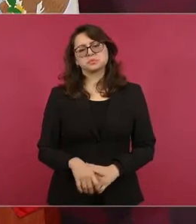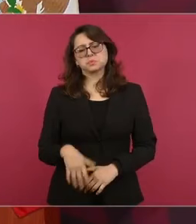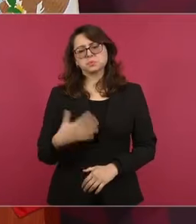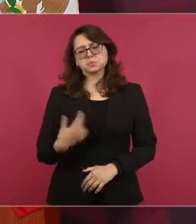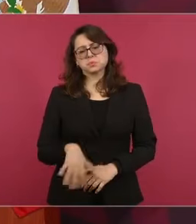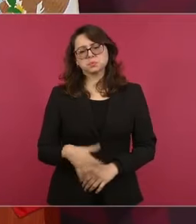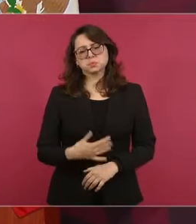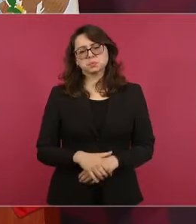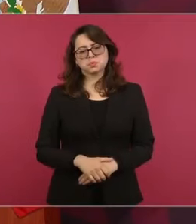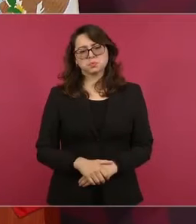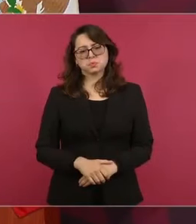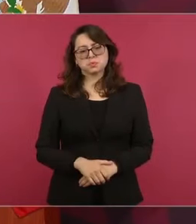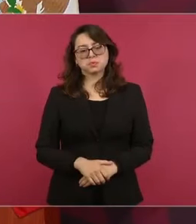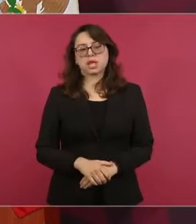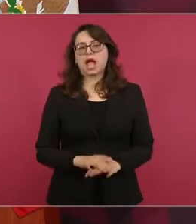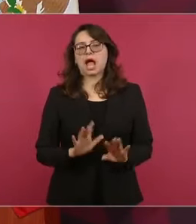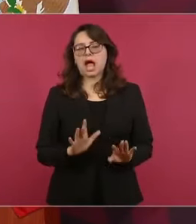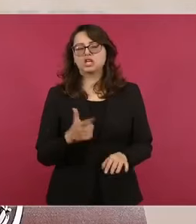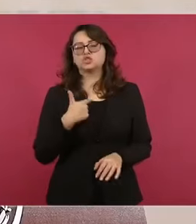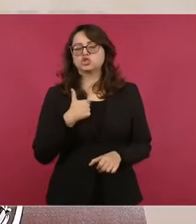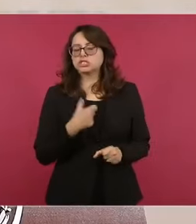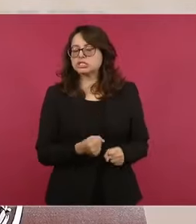Ah, ¿sabes dónde no va a estar?